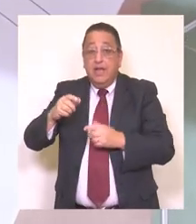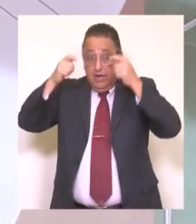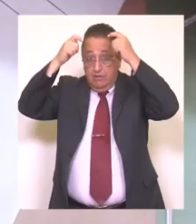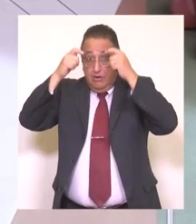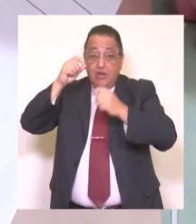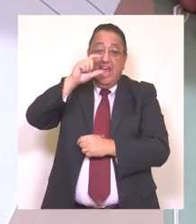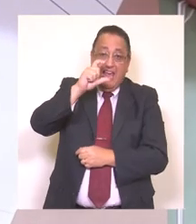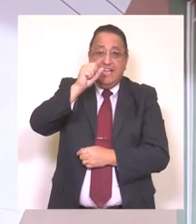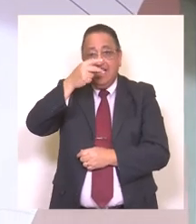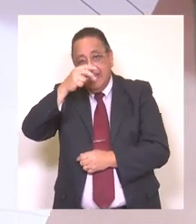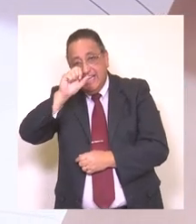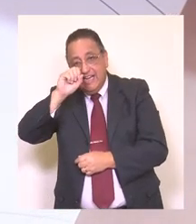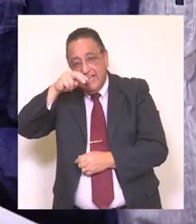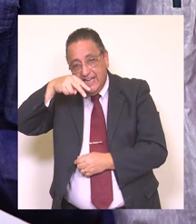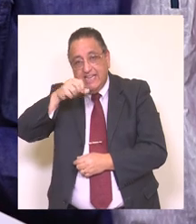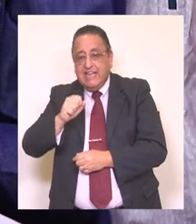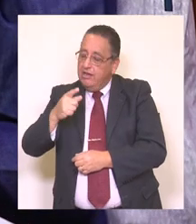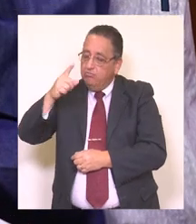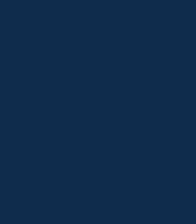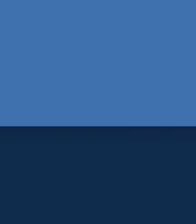sector Coronado y Aguadas de Chumbulco.